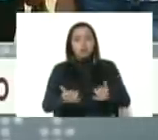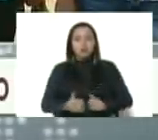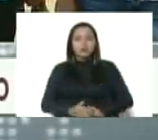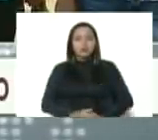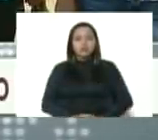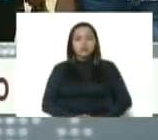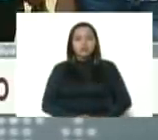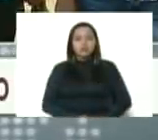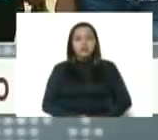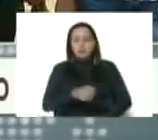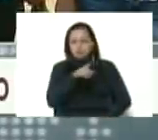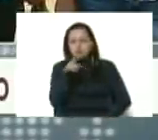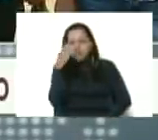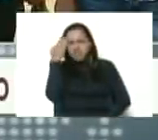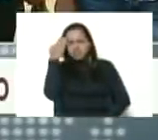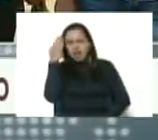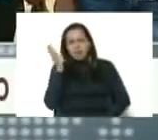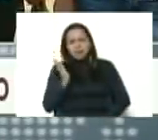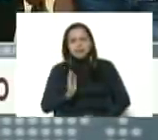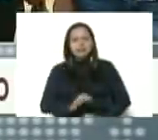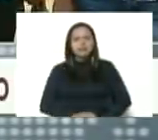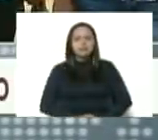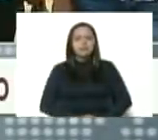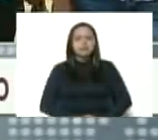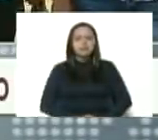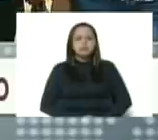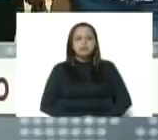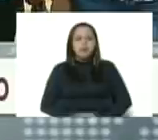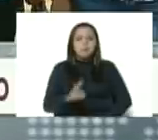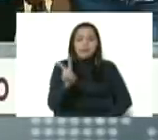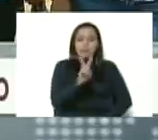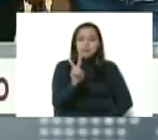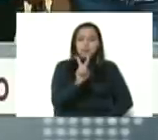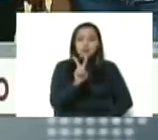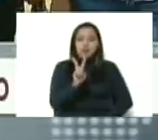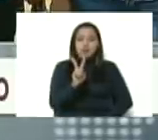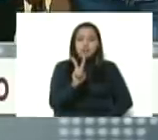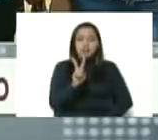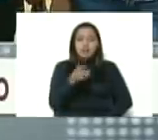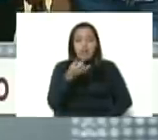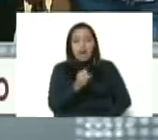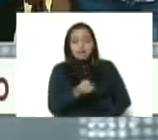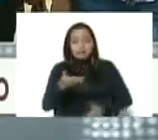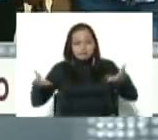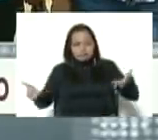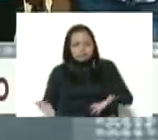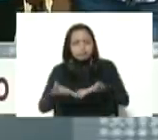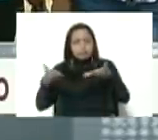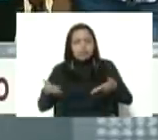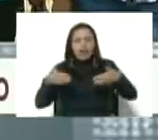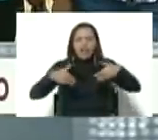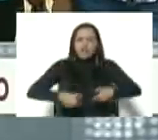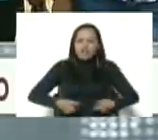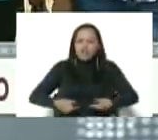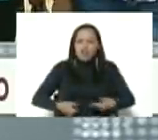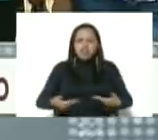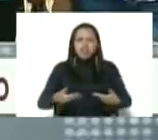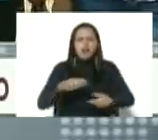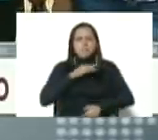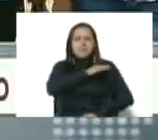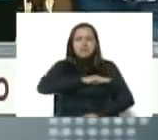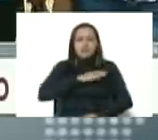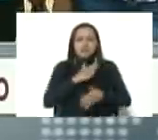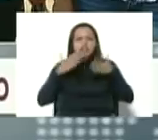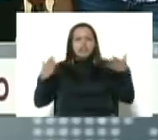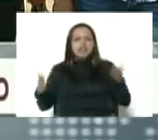ustedes saben que solo Venezuela va saliendo adelante con el esfuerzo de sus misiones, grandes